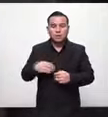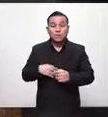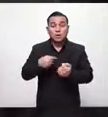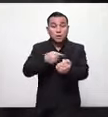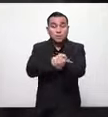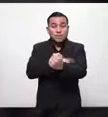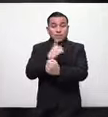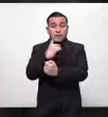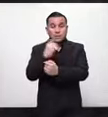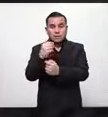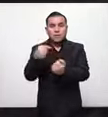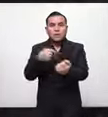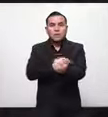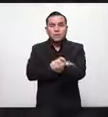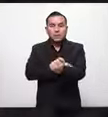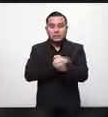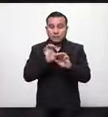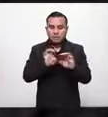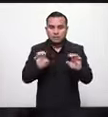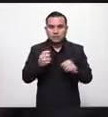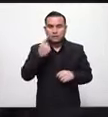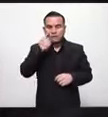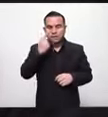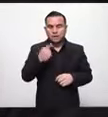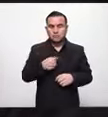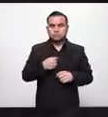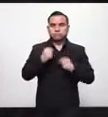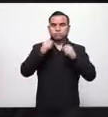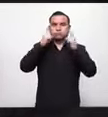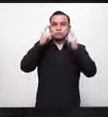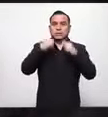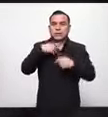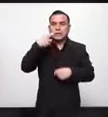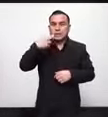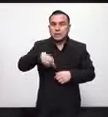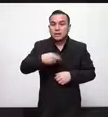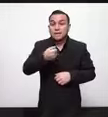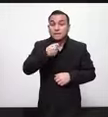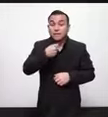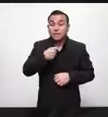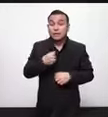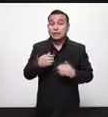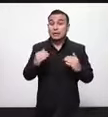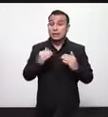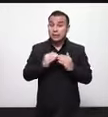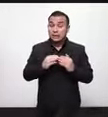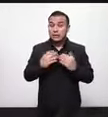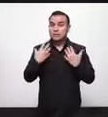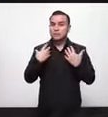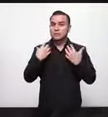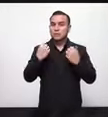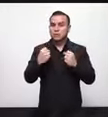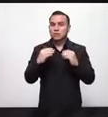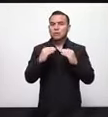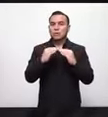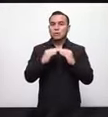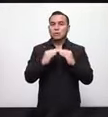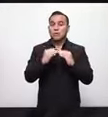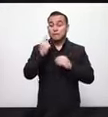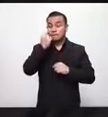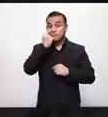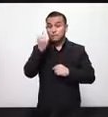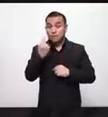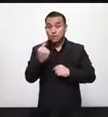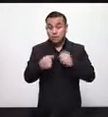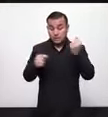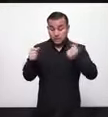tecla del pediatría estoy impactado con los datos reales pero la par también de la salud tenemos que buscar el